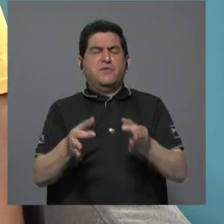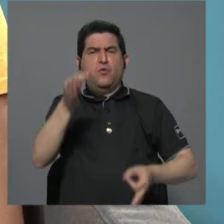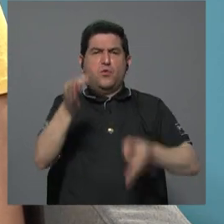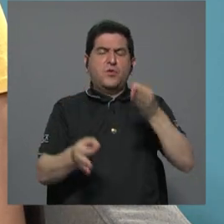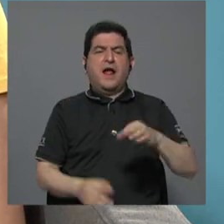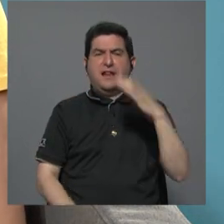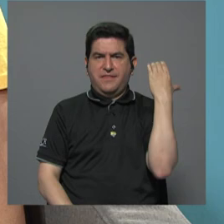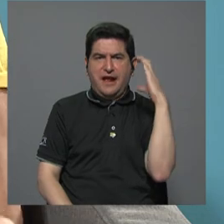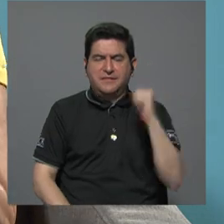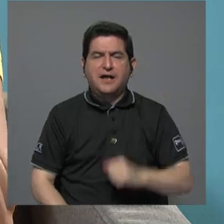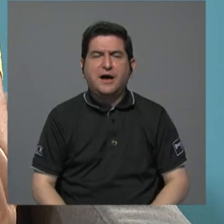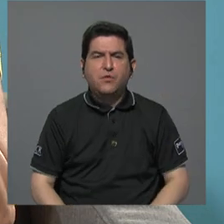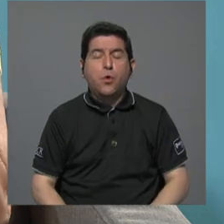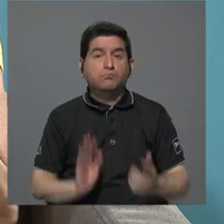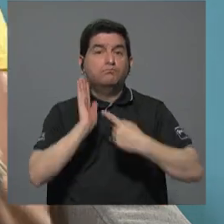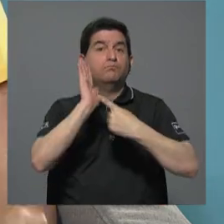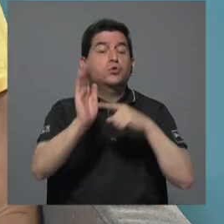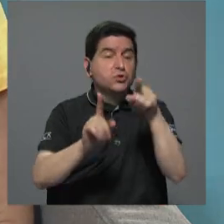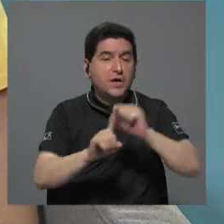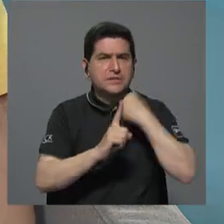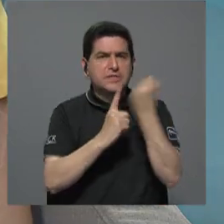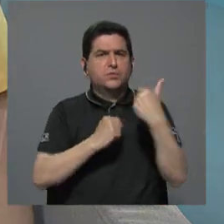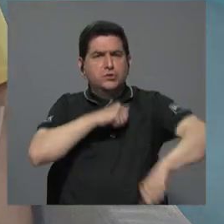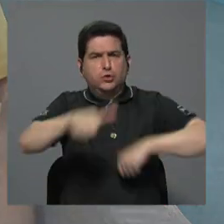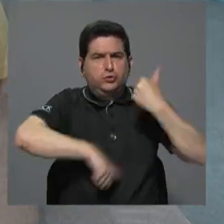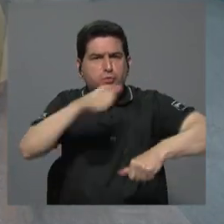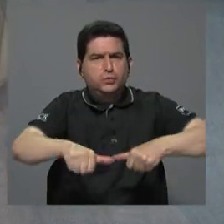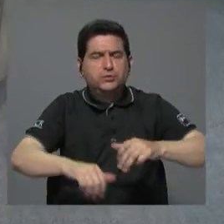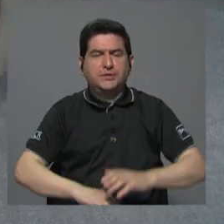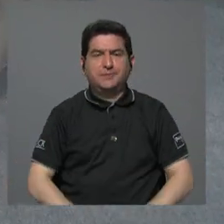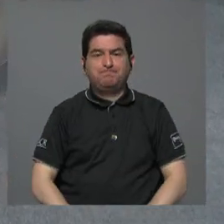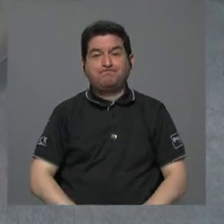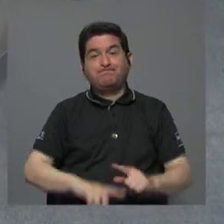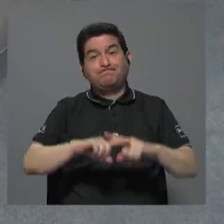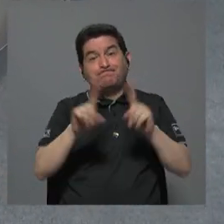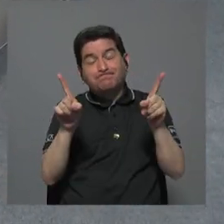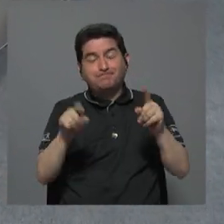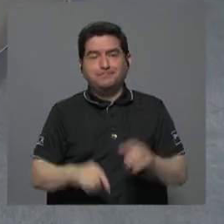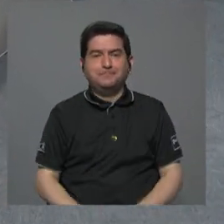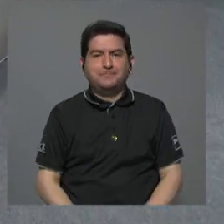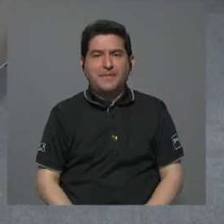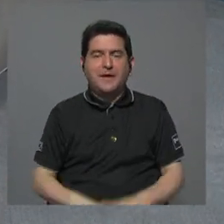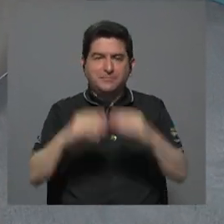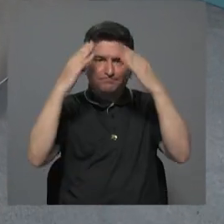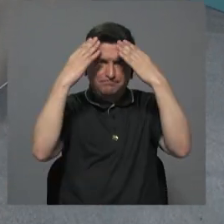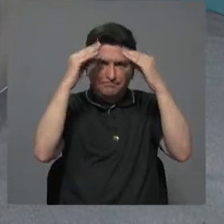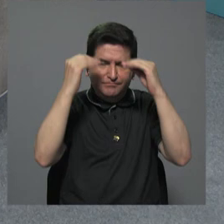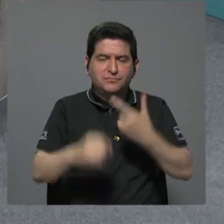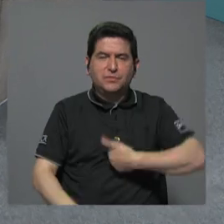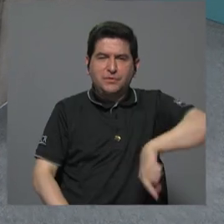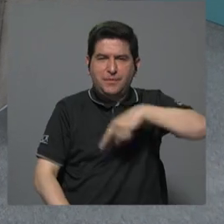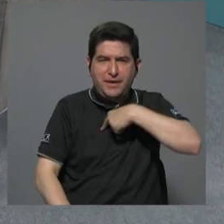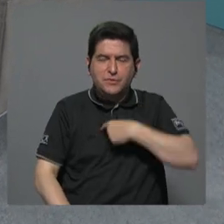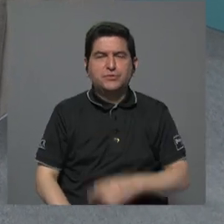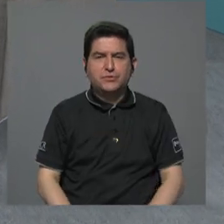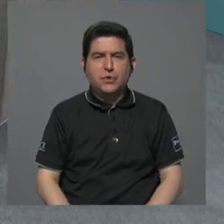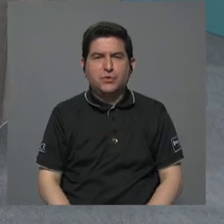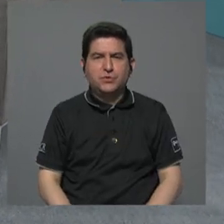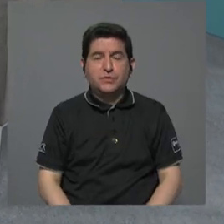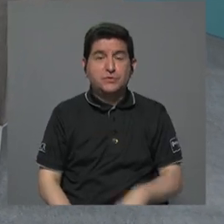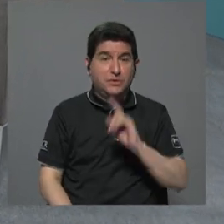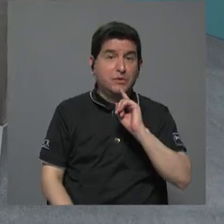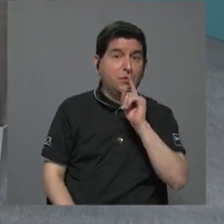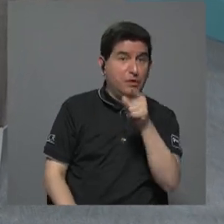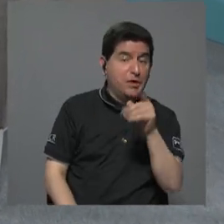justicia en Cartago para visibilizar ahí su lucha. Pero bueno, estos son datos que nos llaman, nos decíamos, y vos